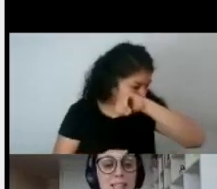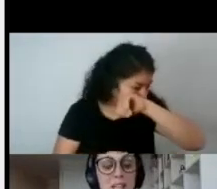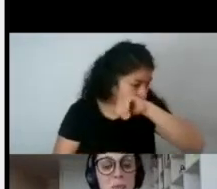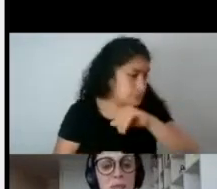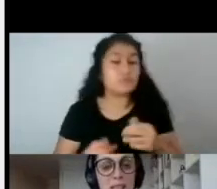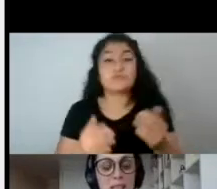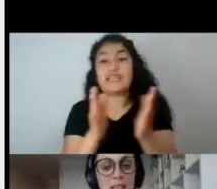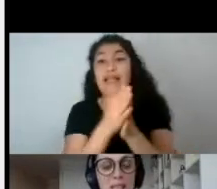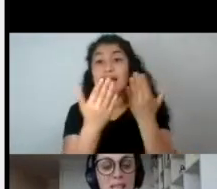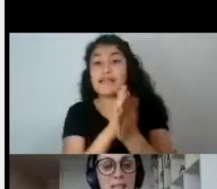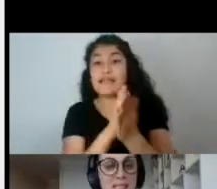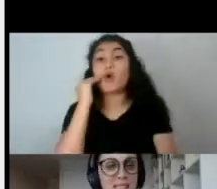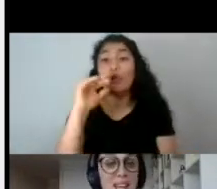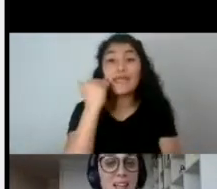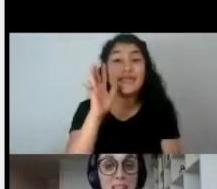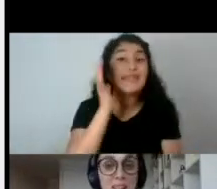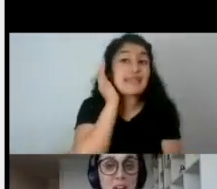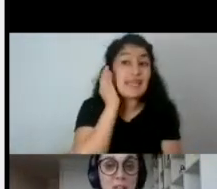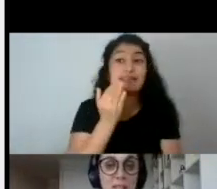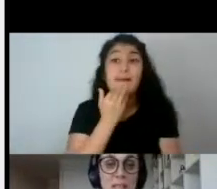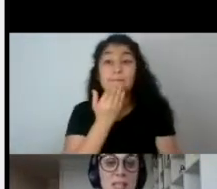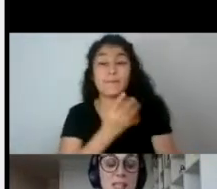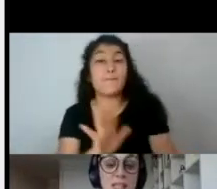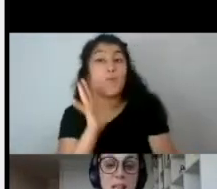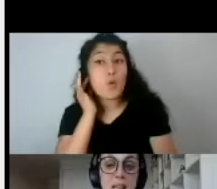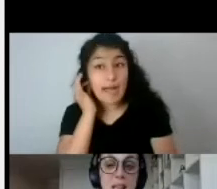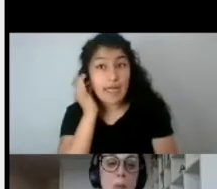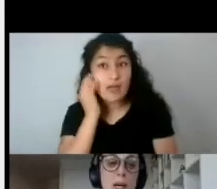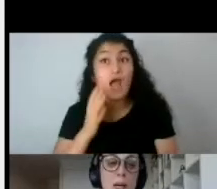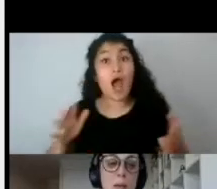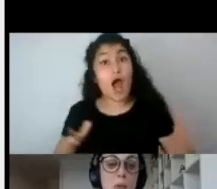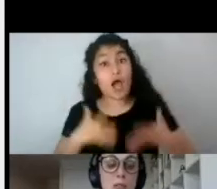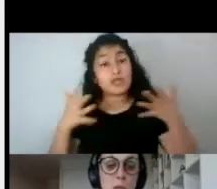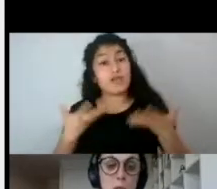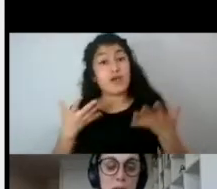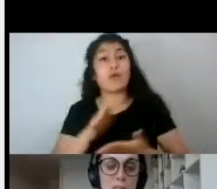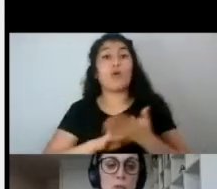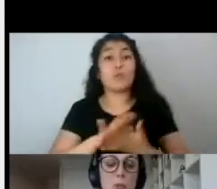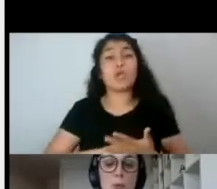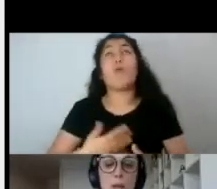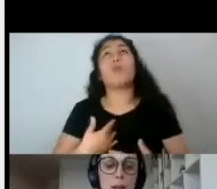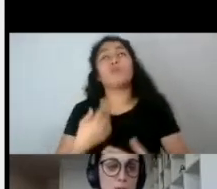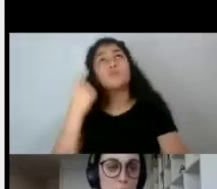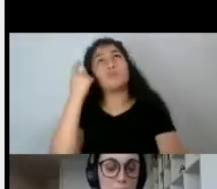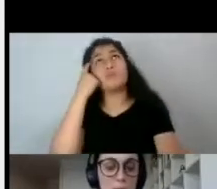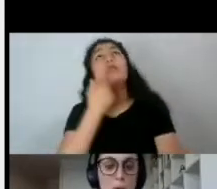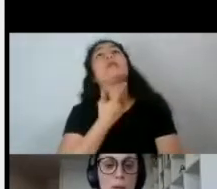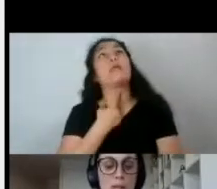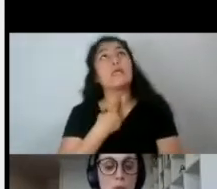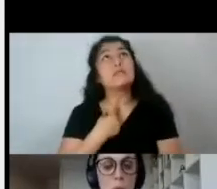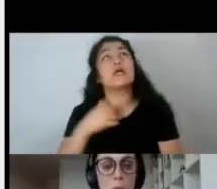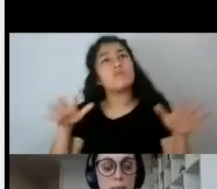niñas y mujeres que sean activas, ¿no? Que estén interesadas en su propia profesión, en sus